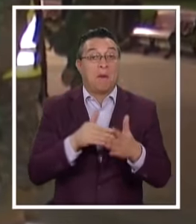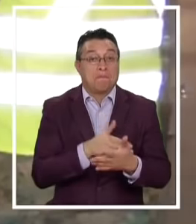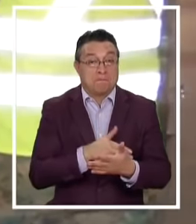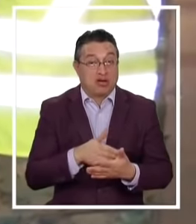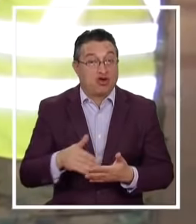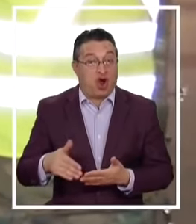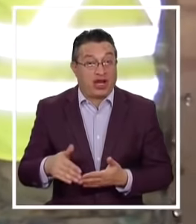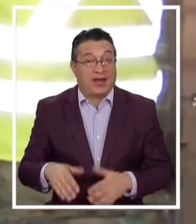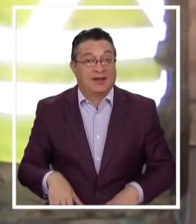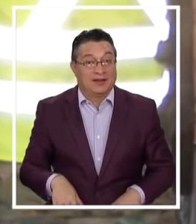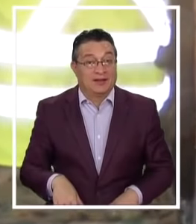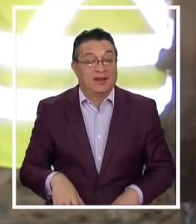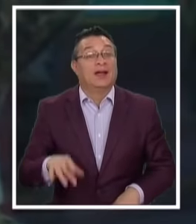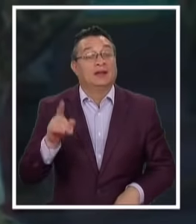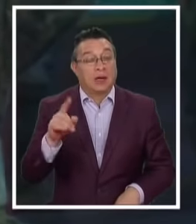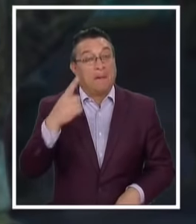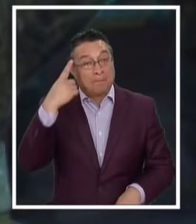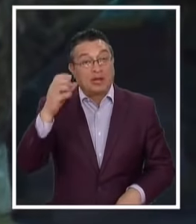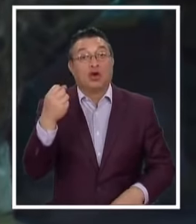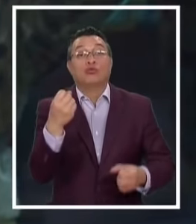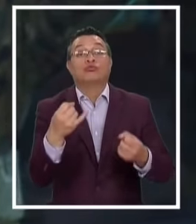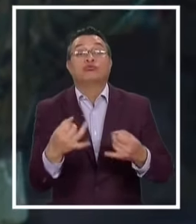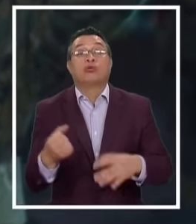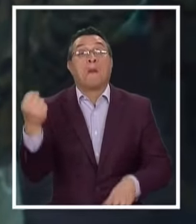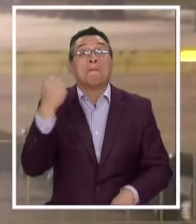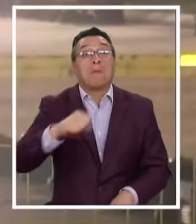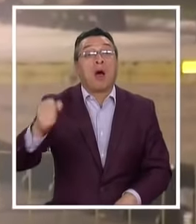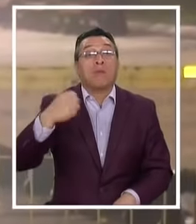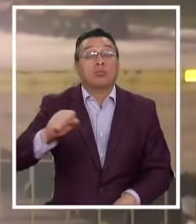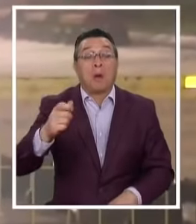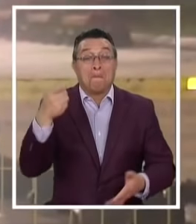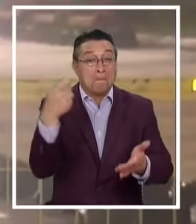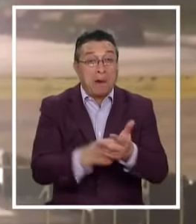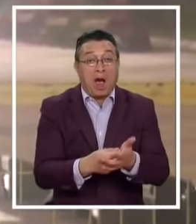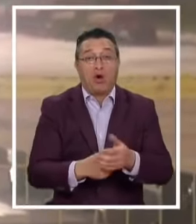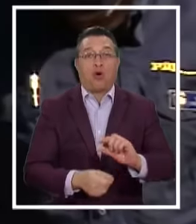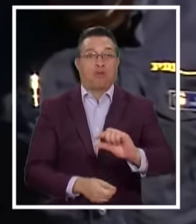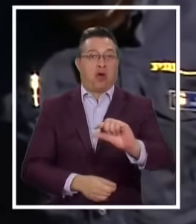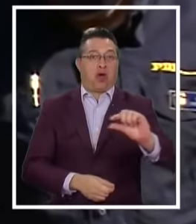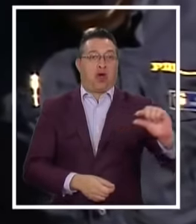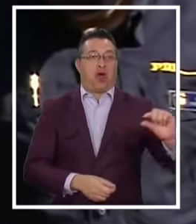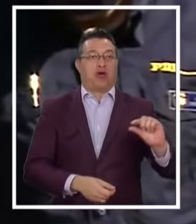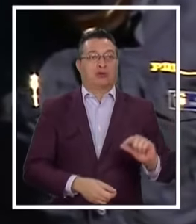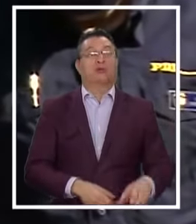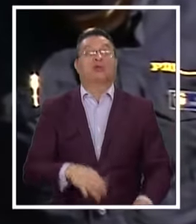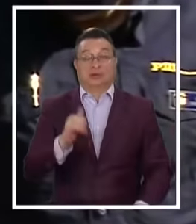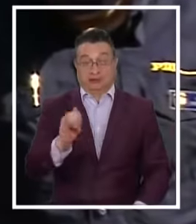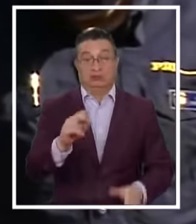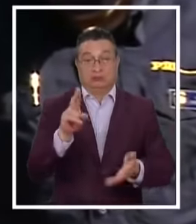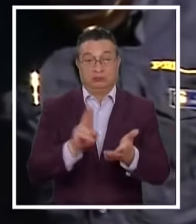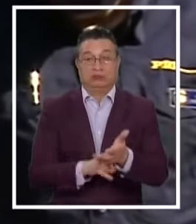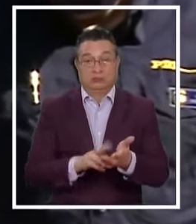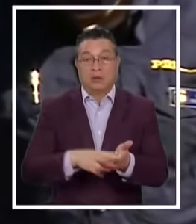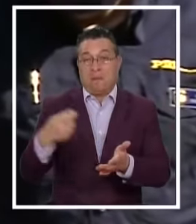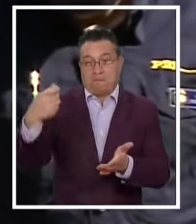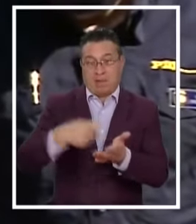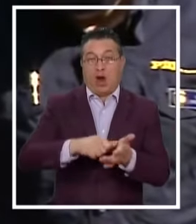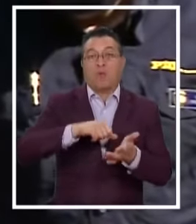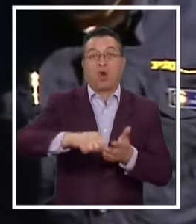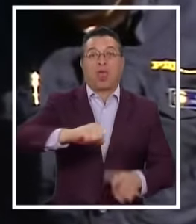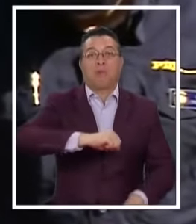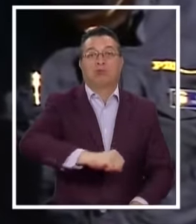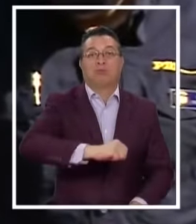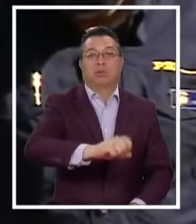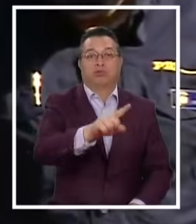pesos Pero la cantidad De infractores Que ha pagado Esta multa Es escasa Son bajas Cierto En temas